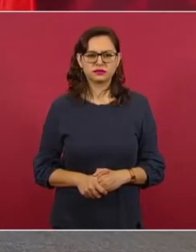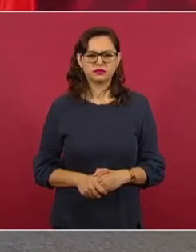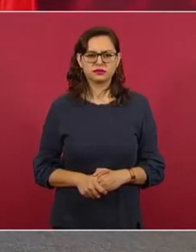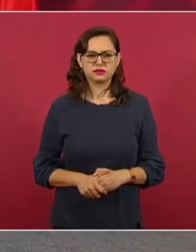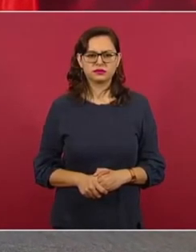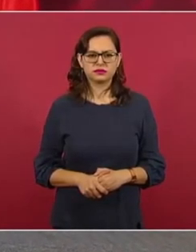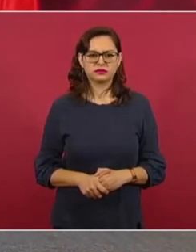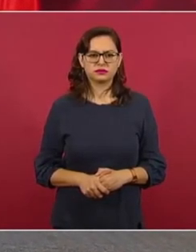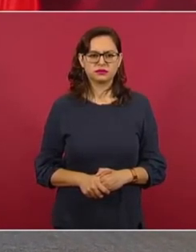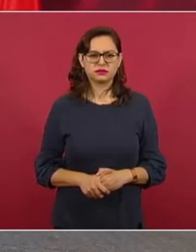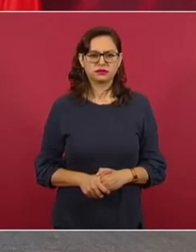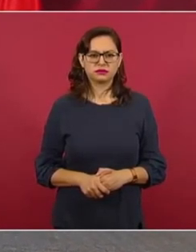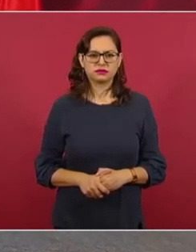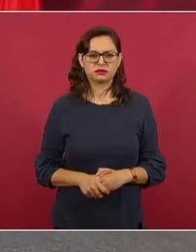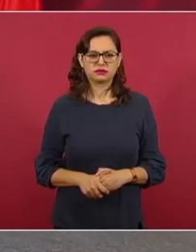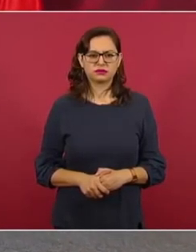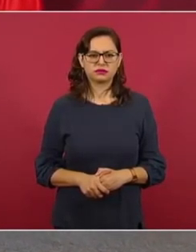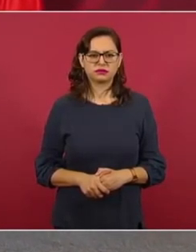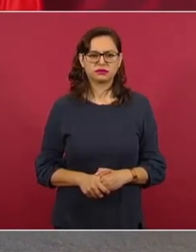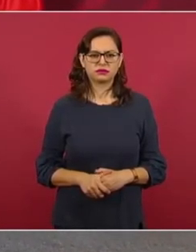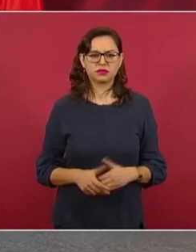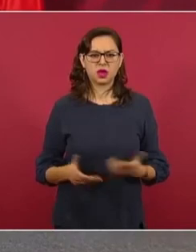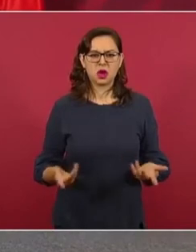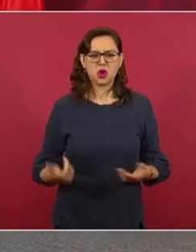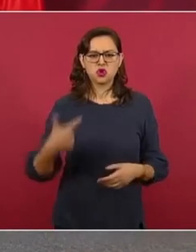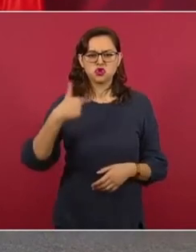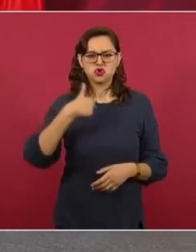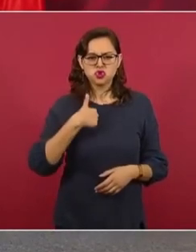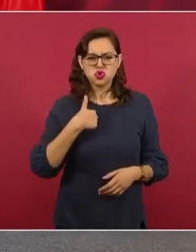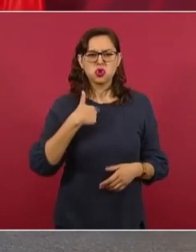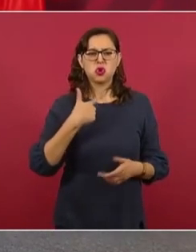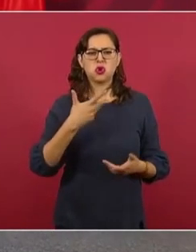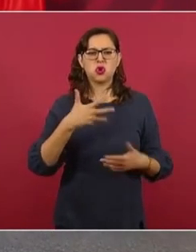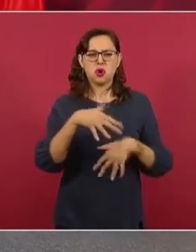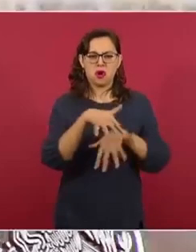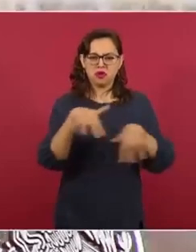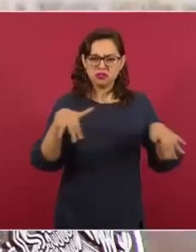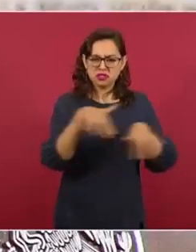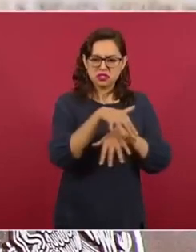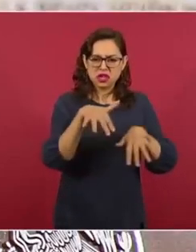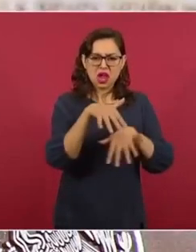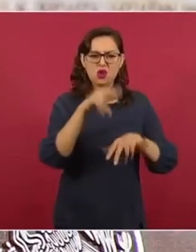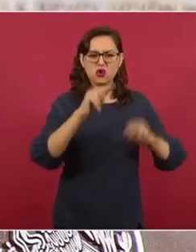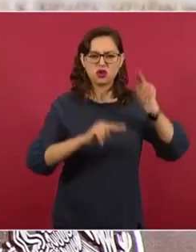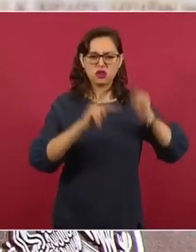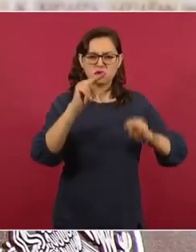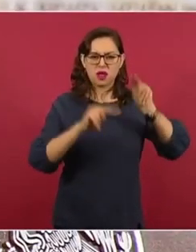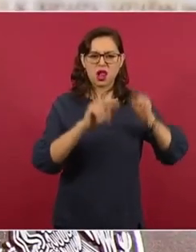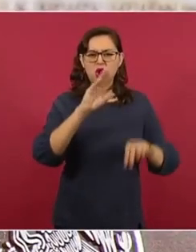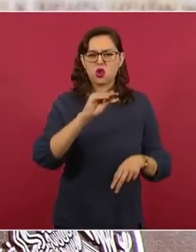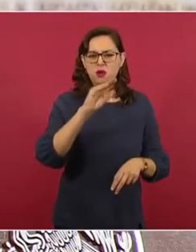Me informaba con fanáticos… Pensaba en qué EPN